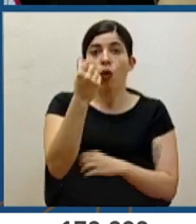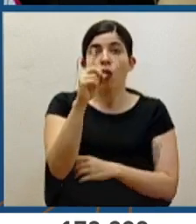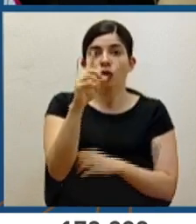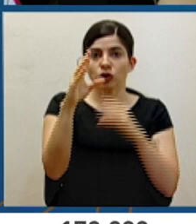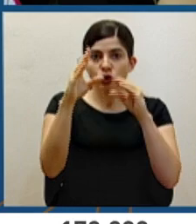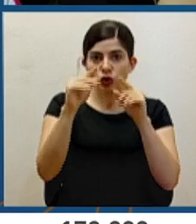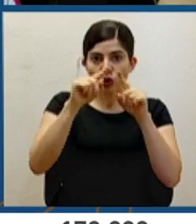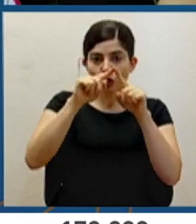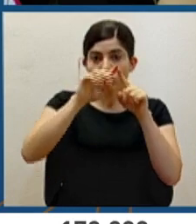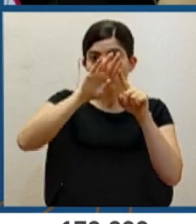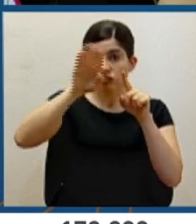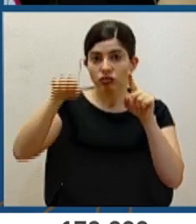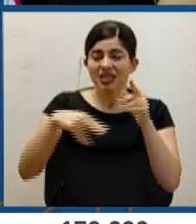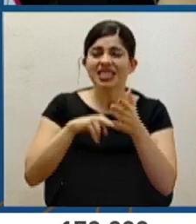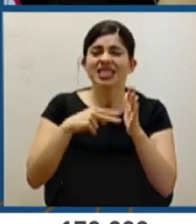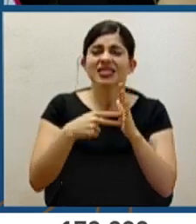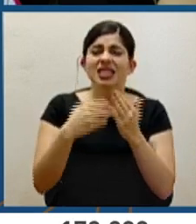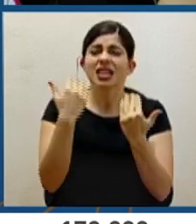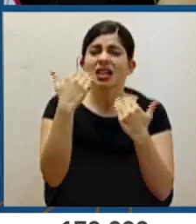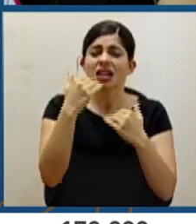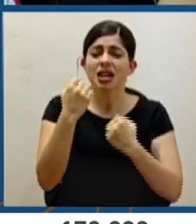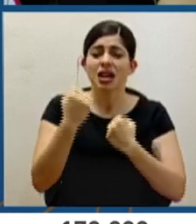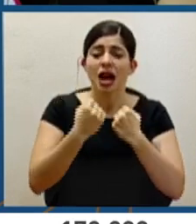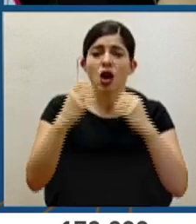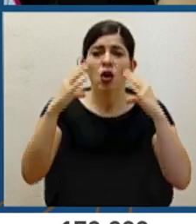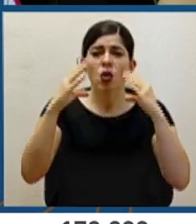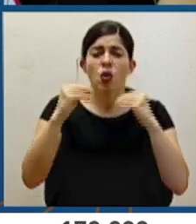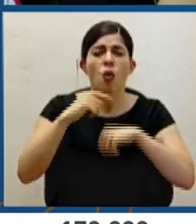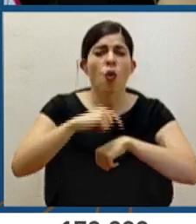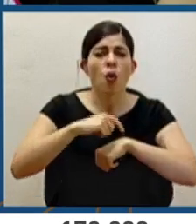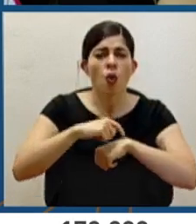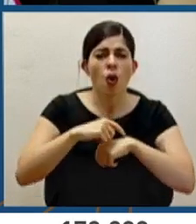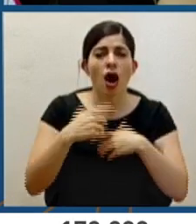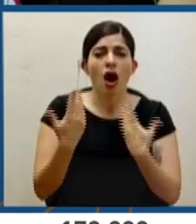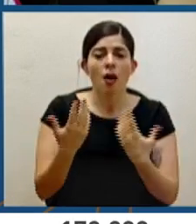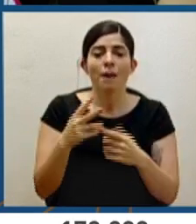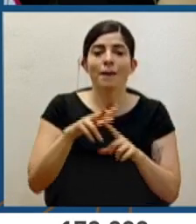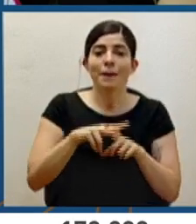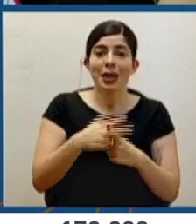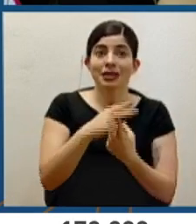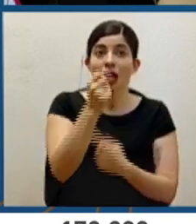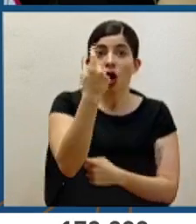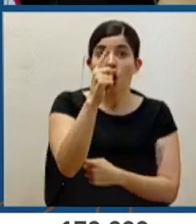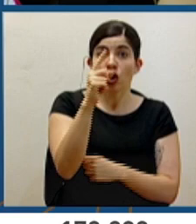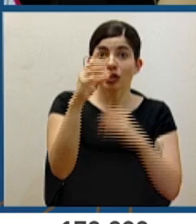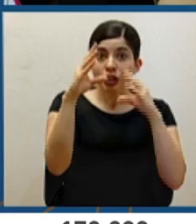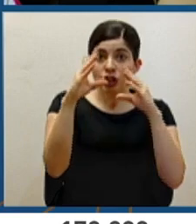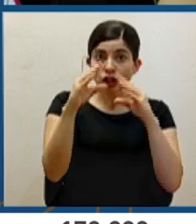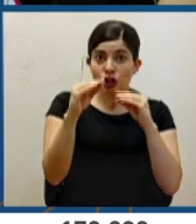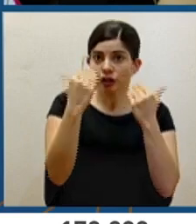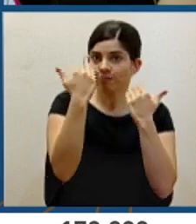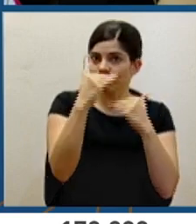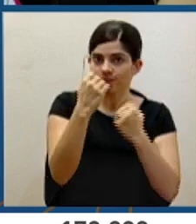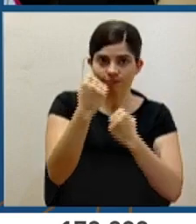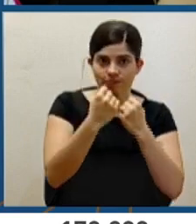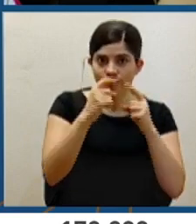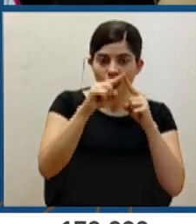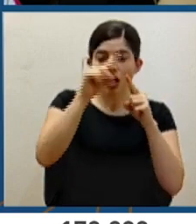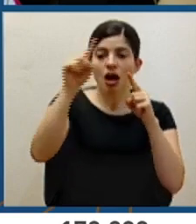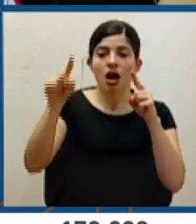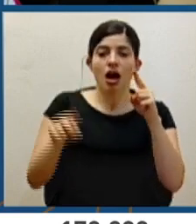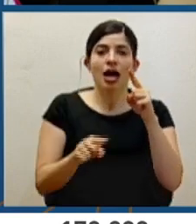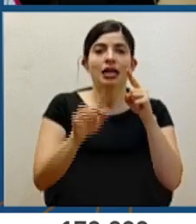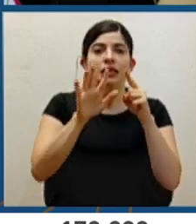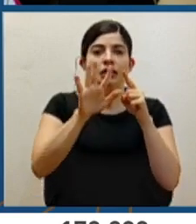noche, de modo tal que la restricción vehicular sanitaria nocturna operaría de las 11 de la noche hasta las 5 de la